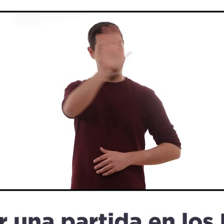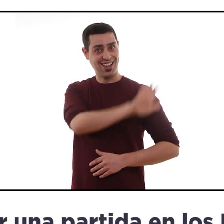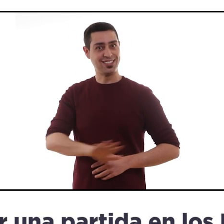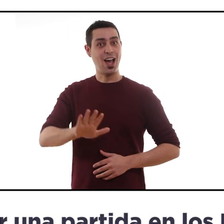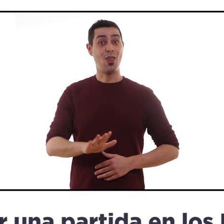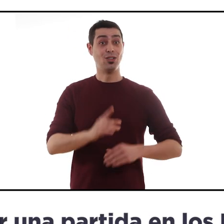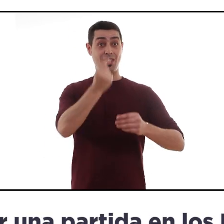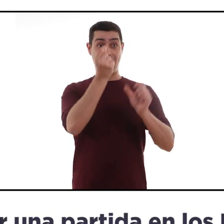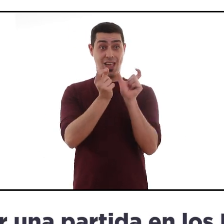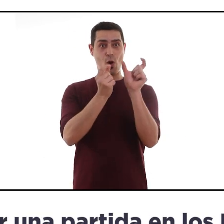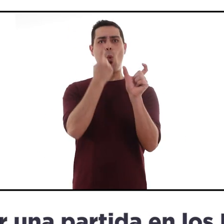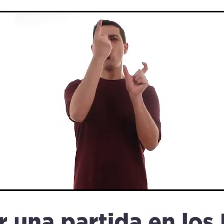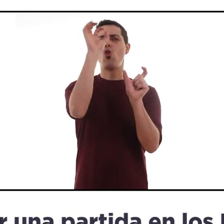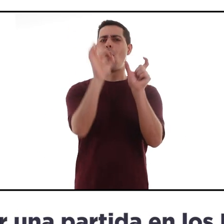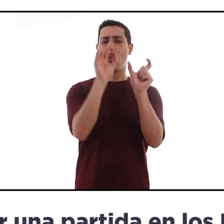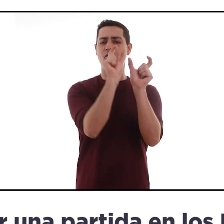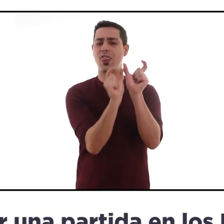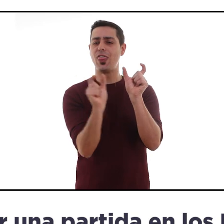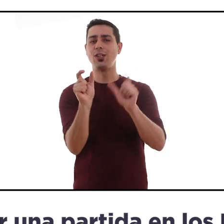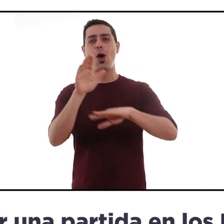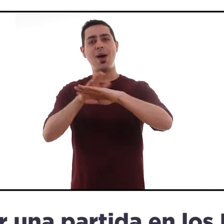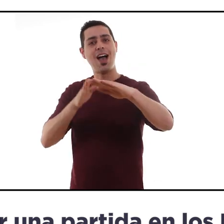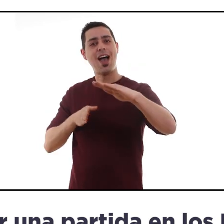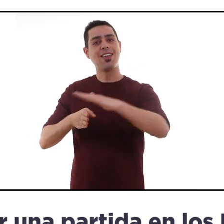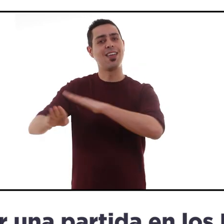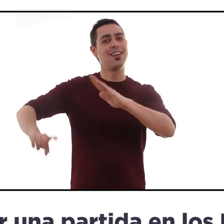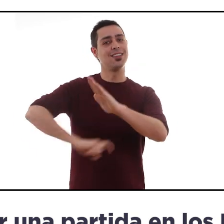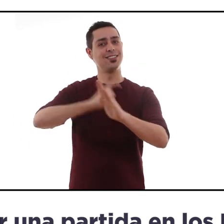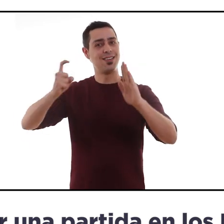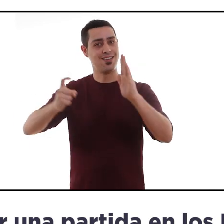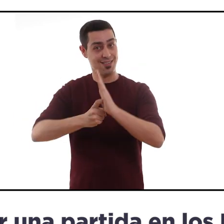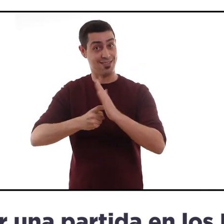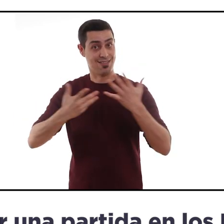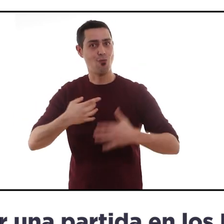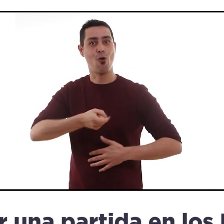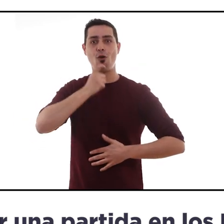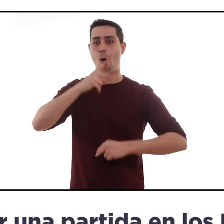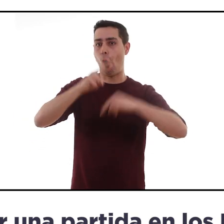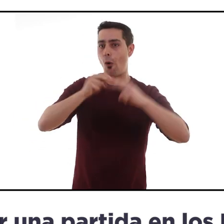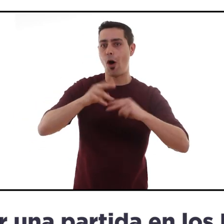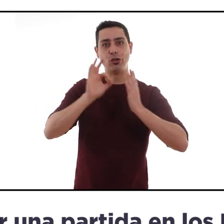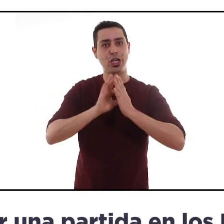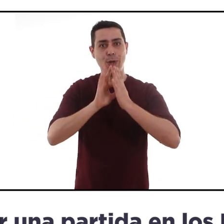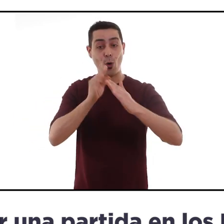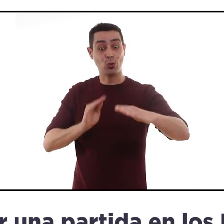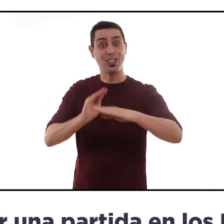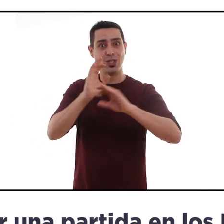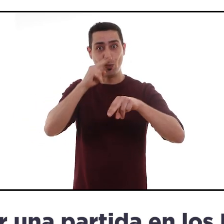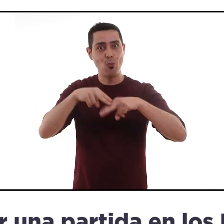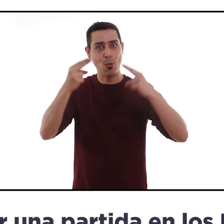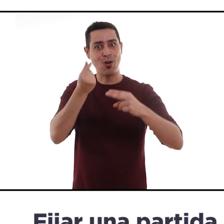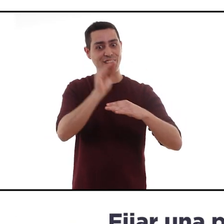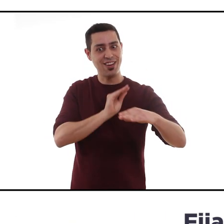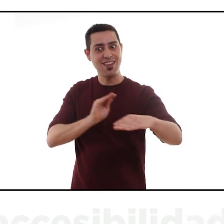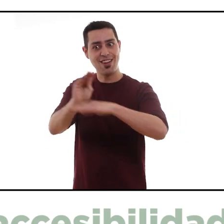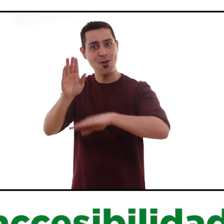generales del Estado y además garantizar que el 1% del presupuesto total de cada obra, servicio o suministro público, sí o